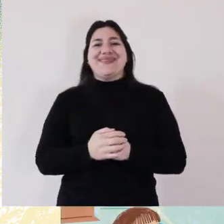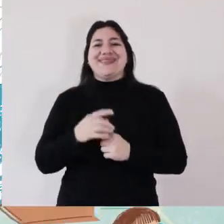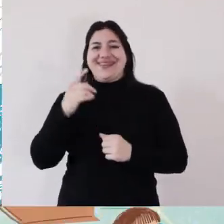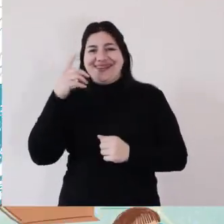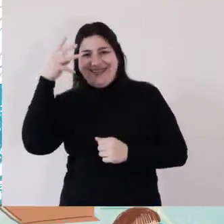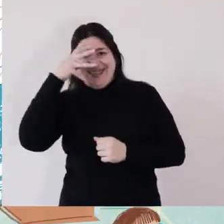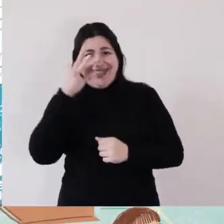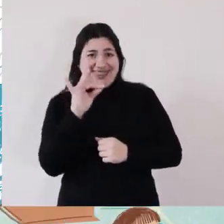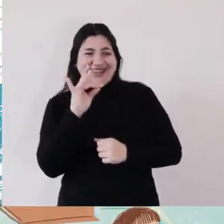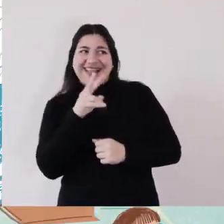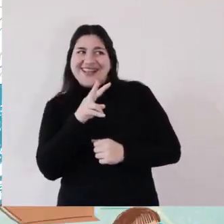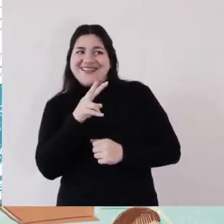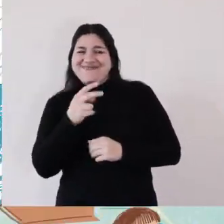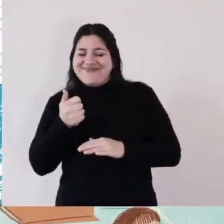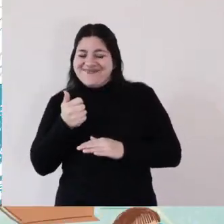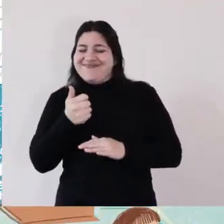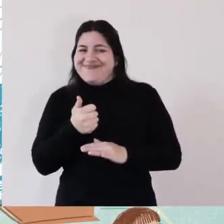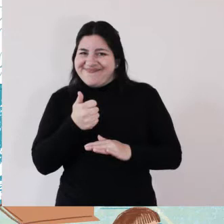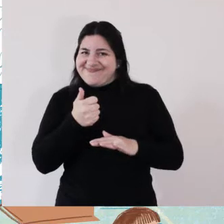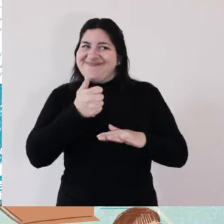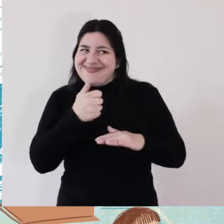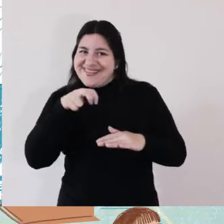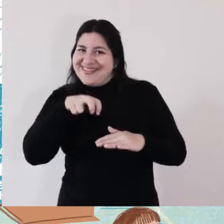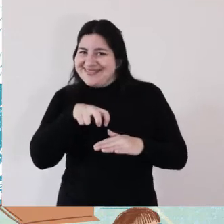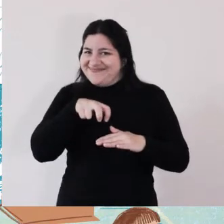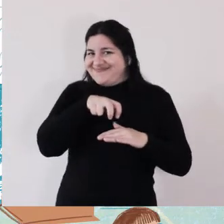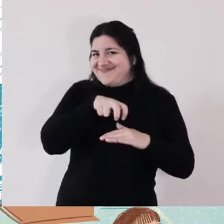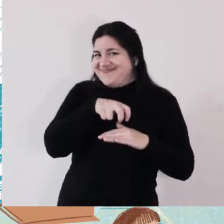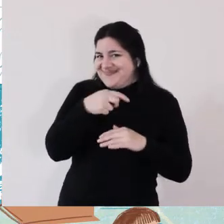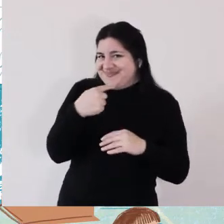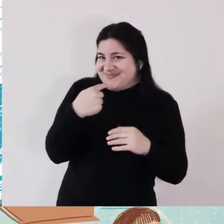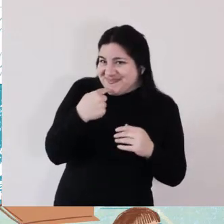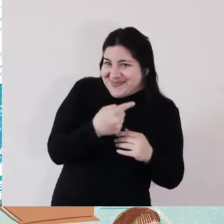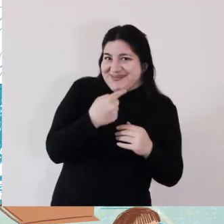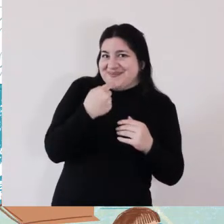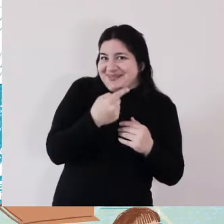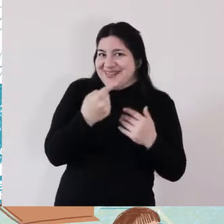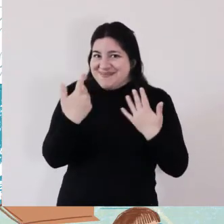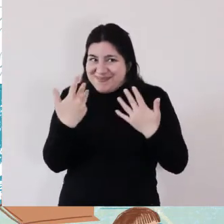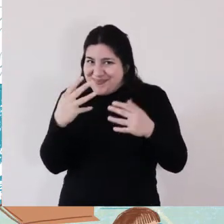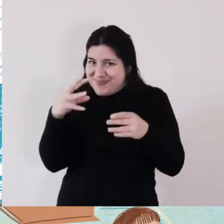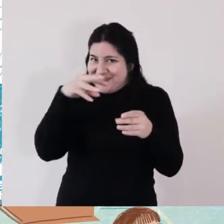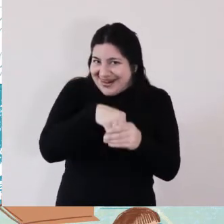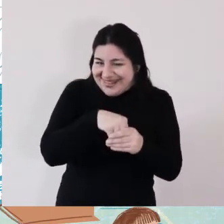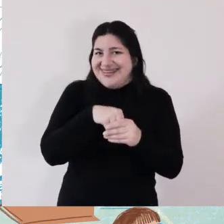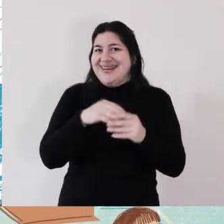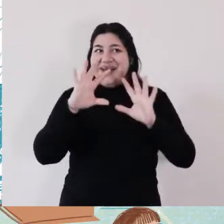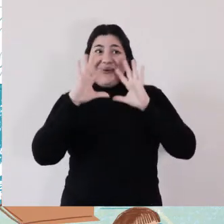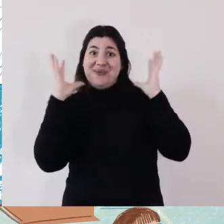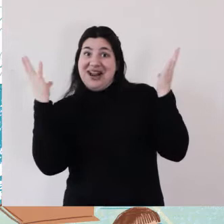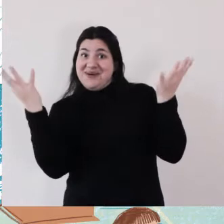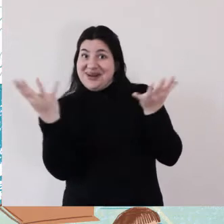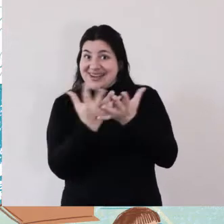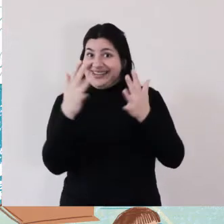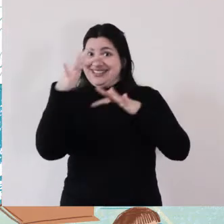El niño se acerca despacio a la mesa y dice un poco tímido. Estas cosas pueden ser un